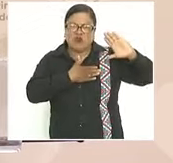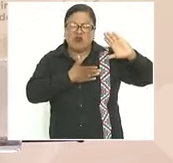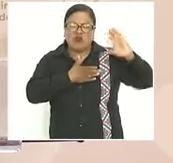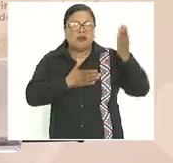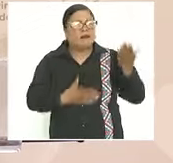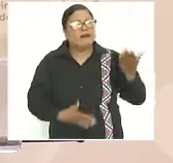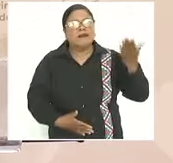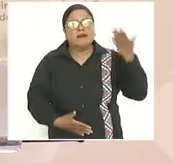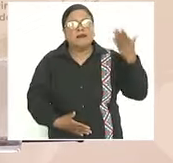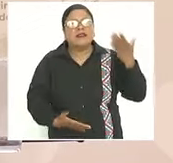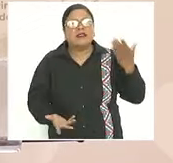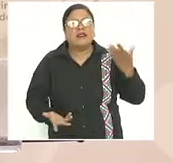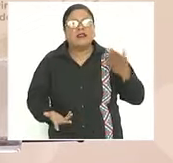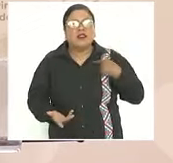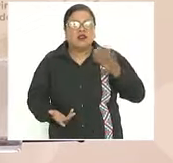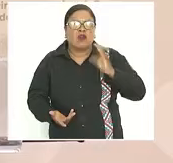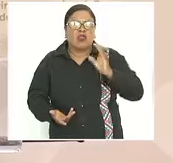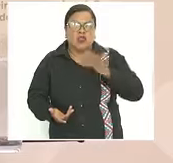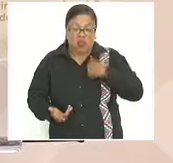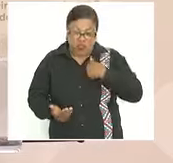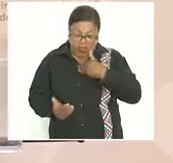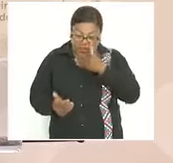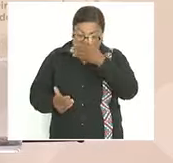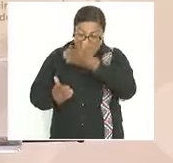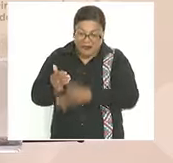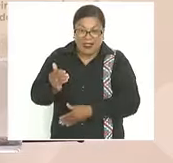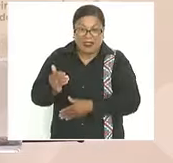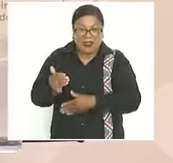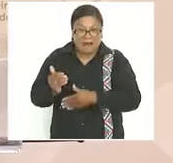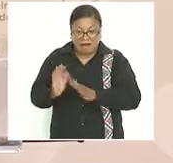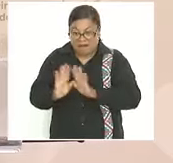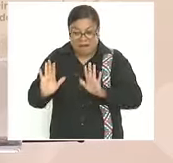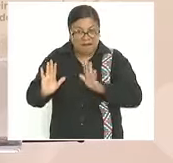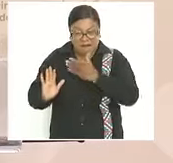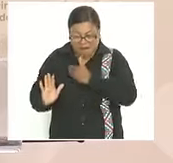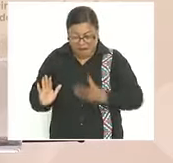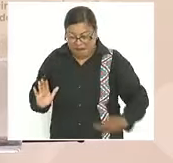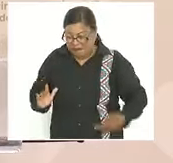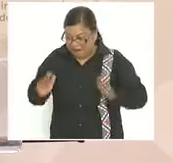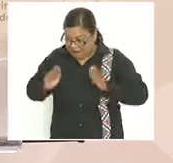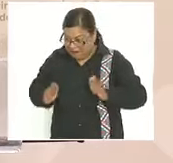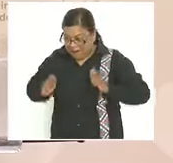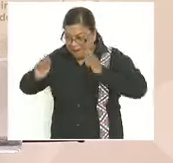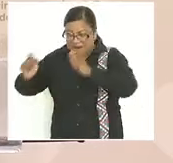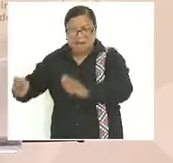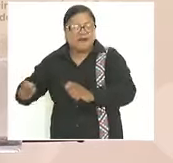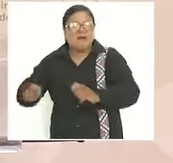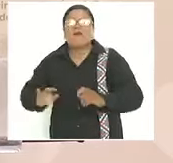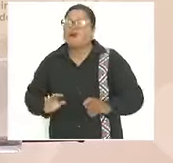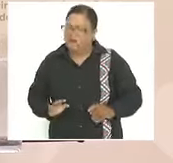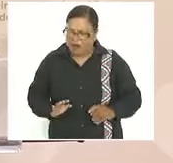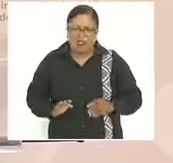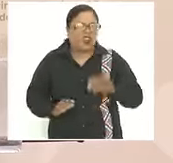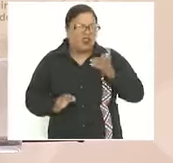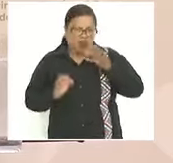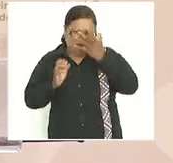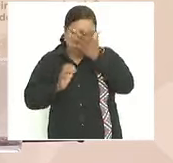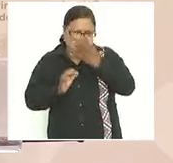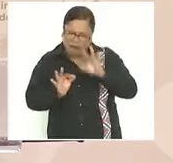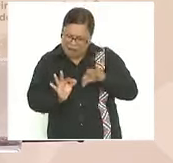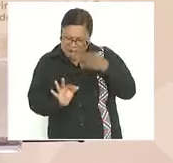termine mi mandato no va a quedar un camino a cabecera municipal de los